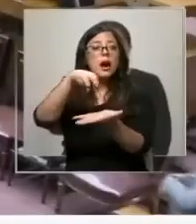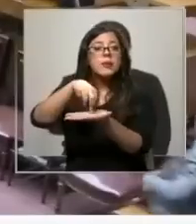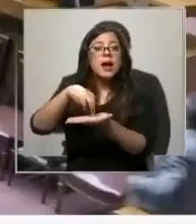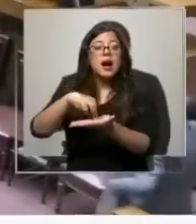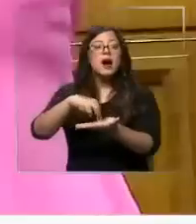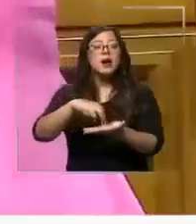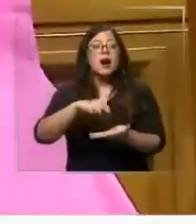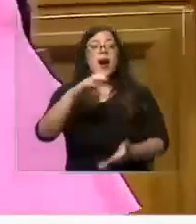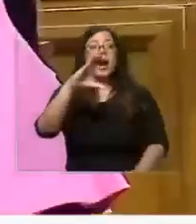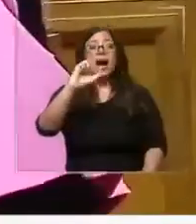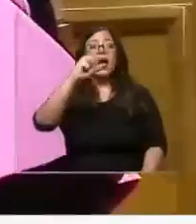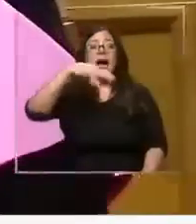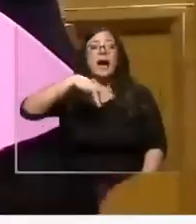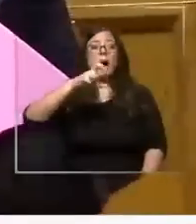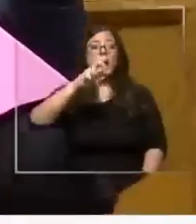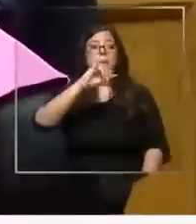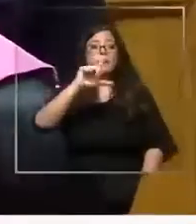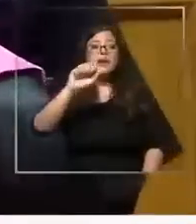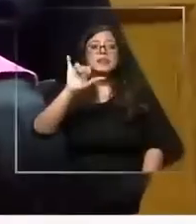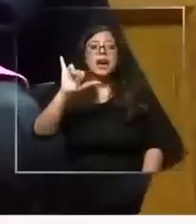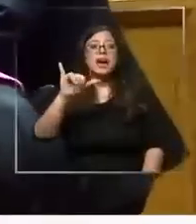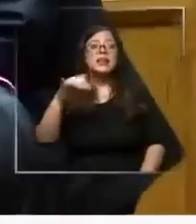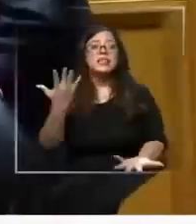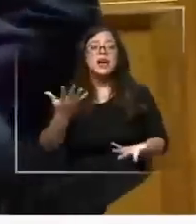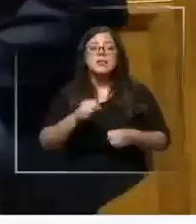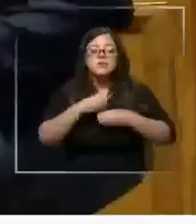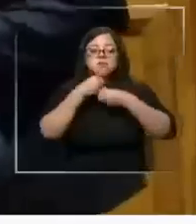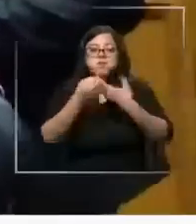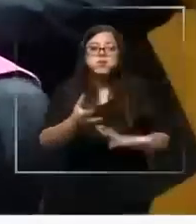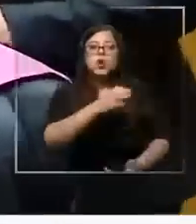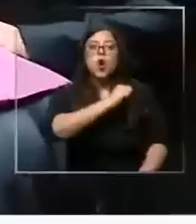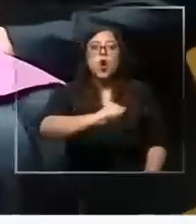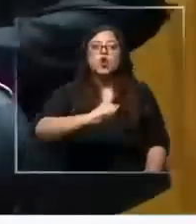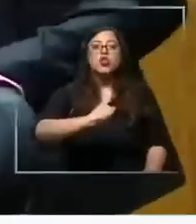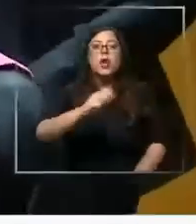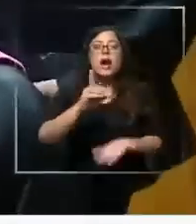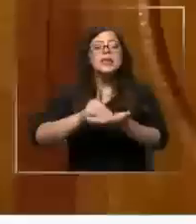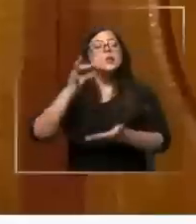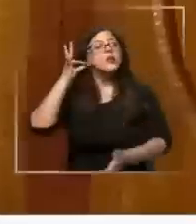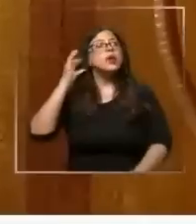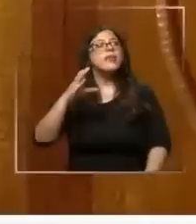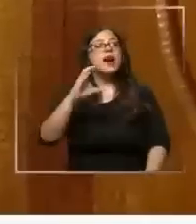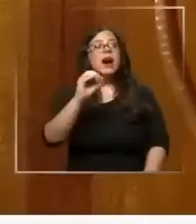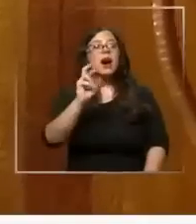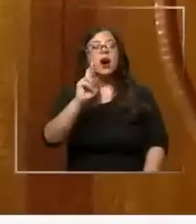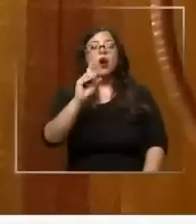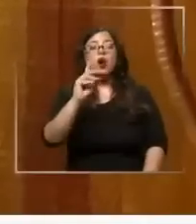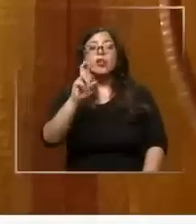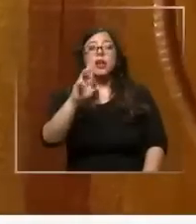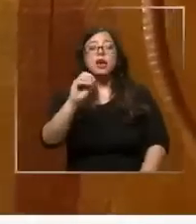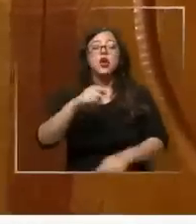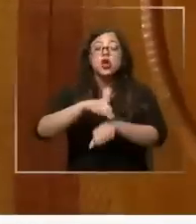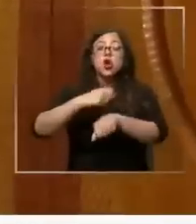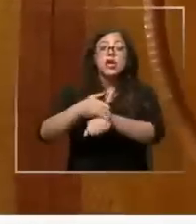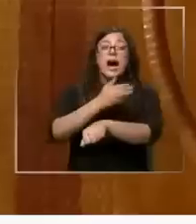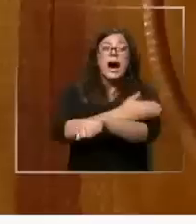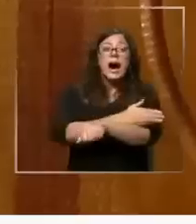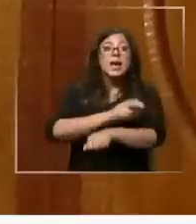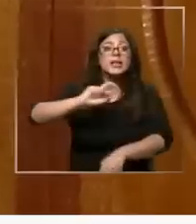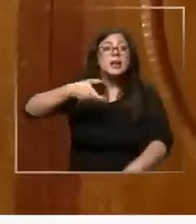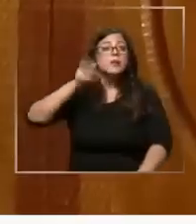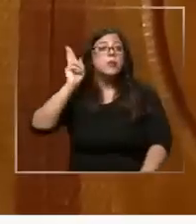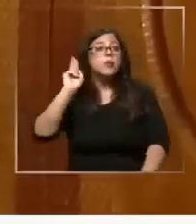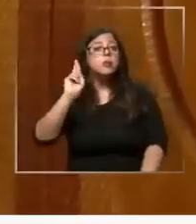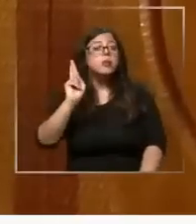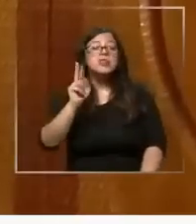Fabiola Campillay terminó sus descargos contra la diputada María Luisa Cordero, que en horas antes, en un programa de radio sacando a relucir su